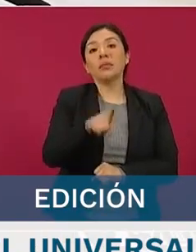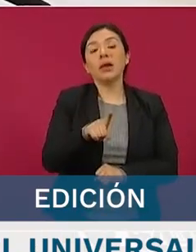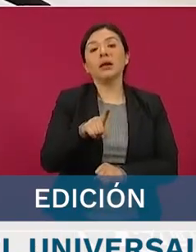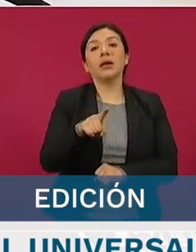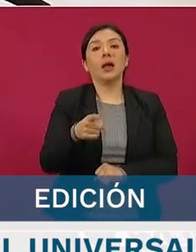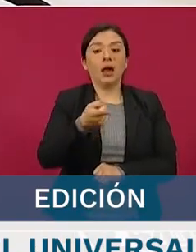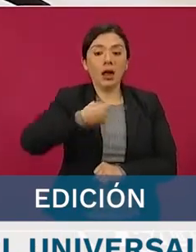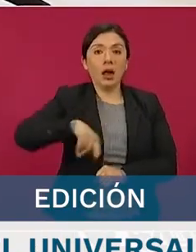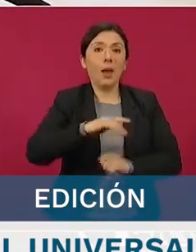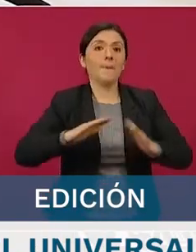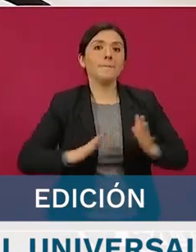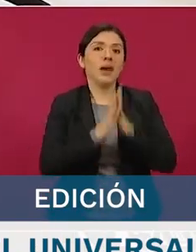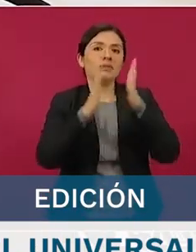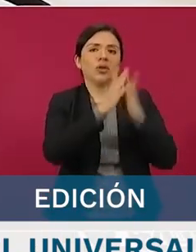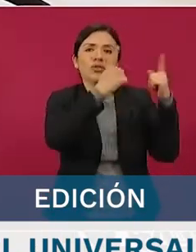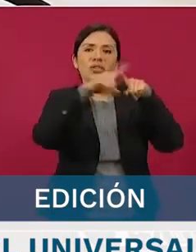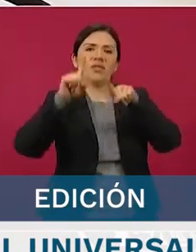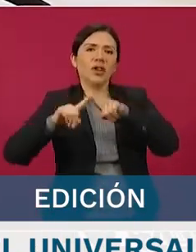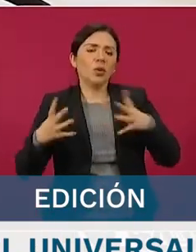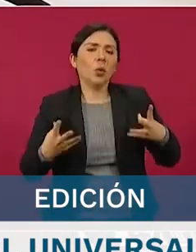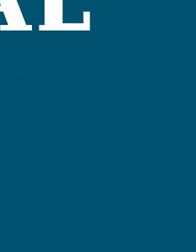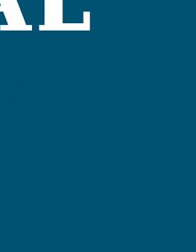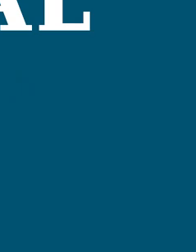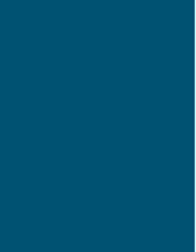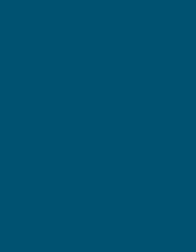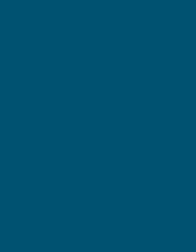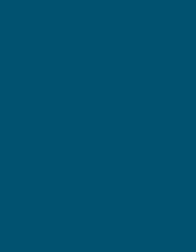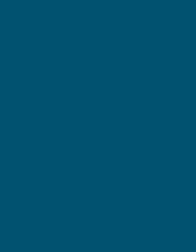participación de las instancias del Gobierno de México.